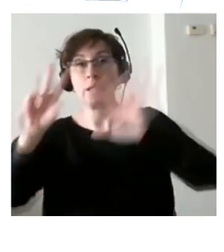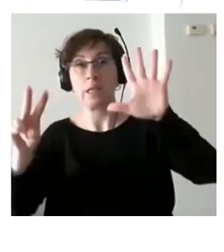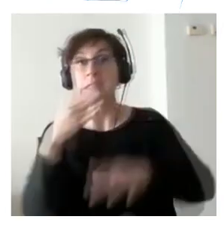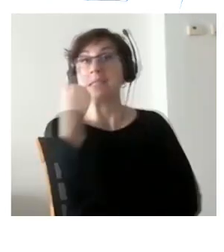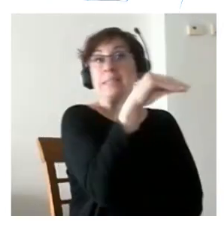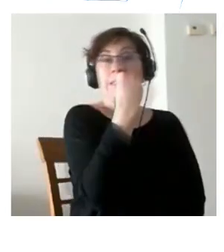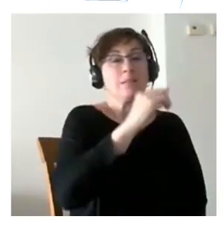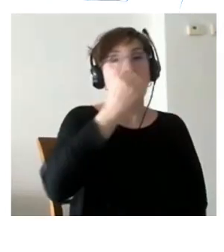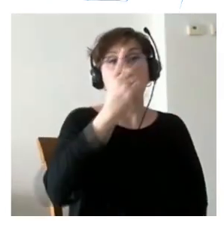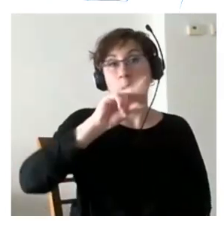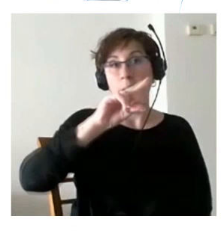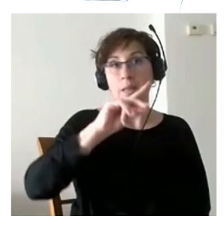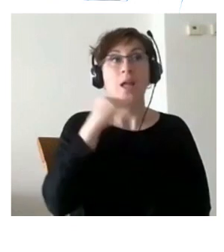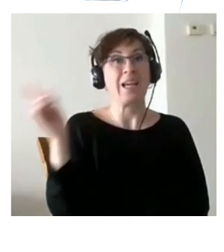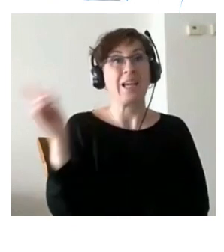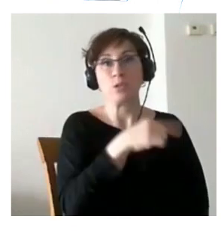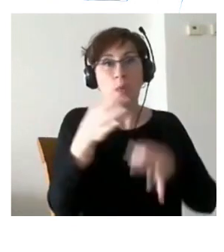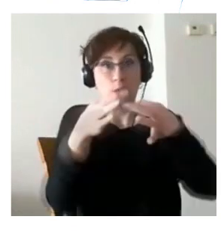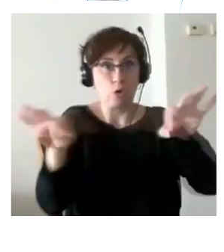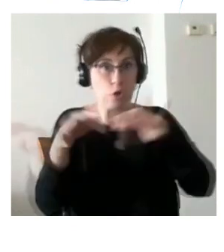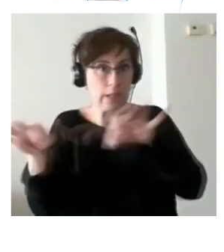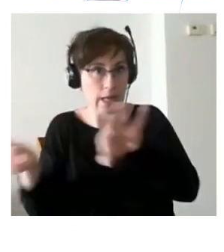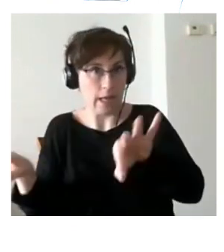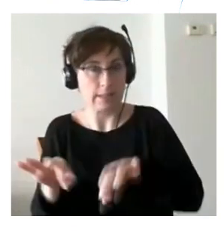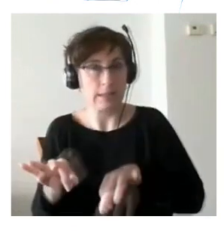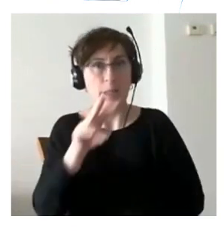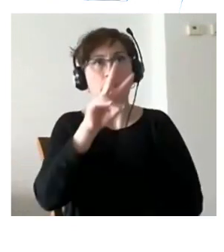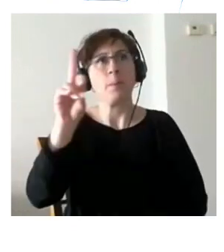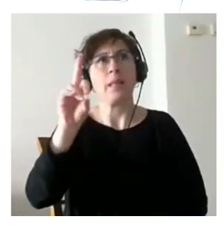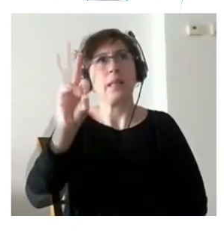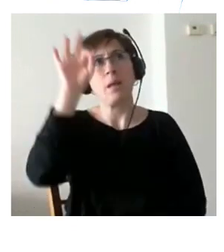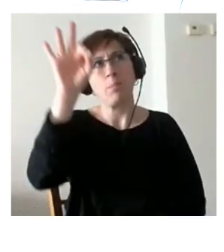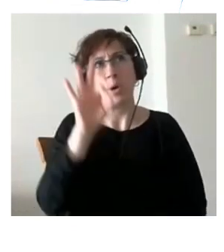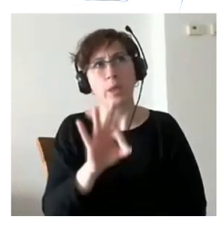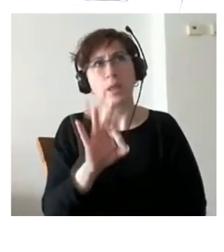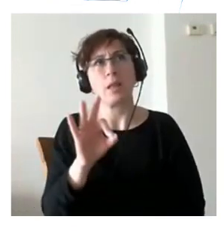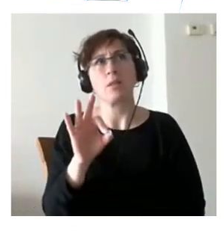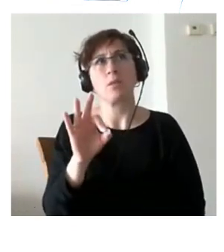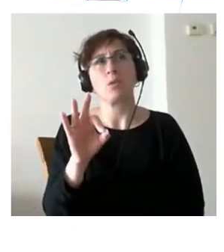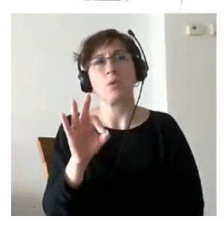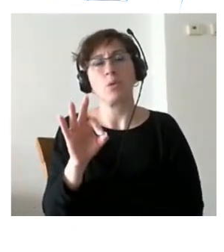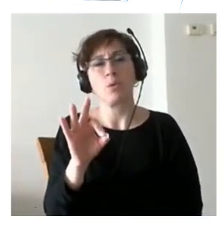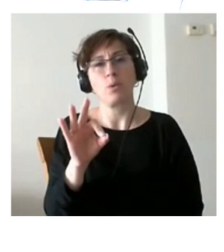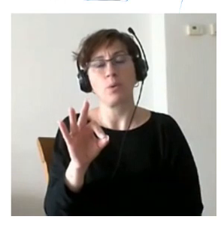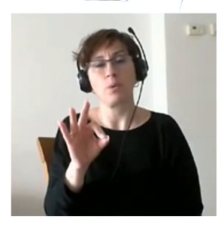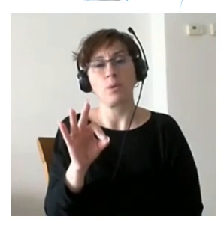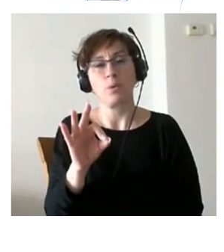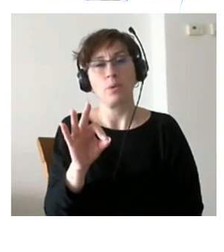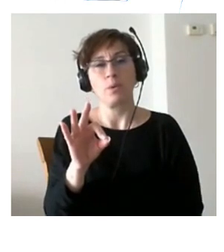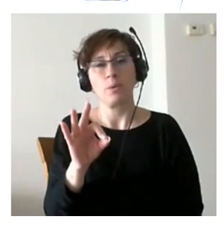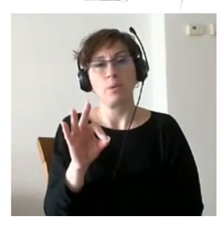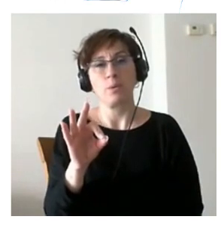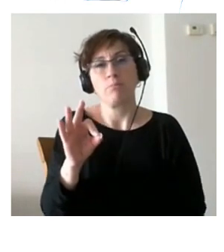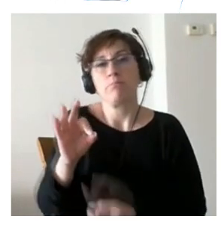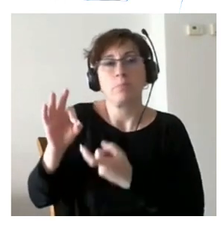casi todas solteras o la mayor parte de ellas solteras un 20% con relaciones de estar